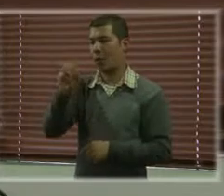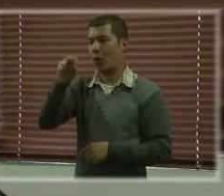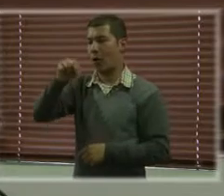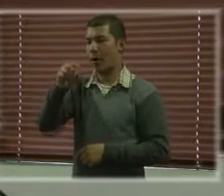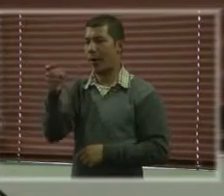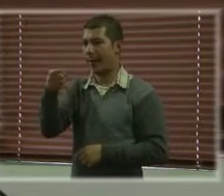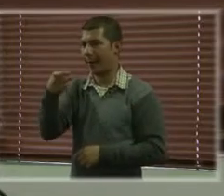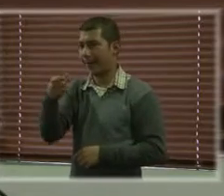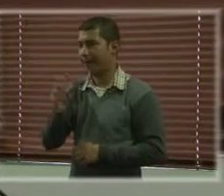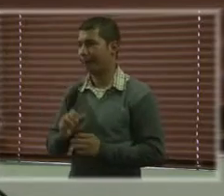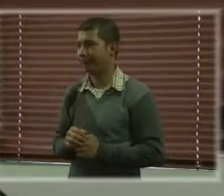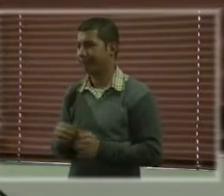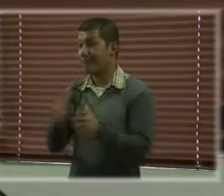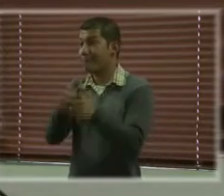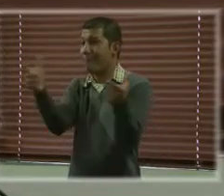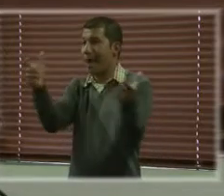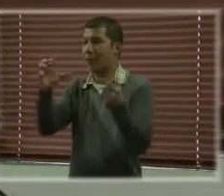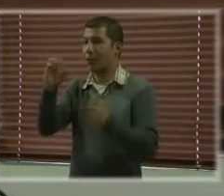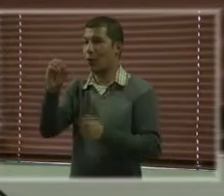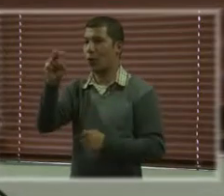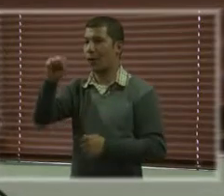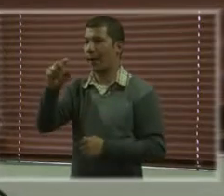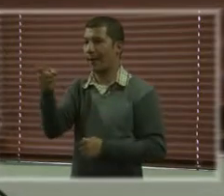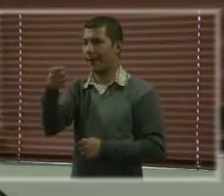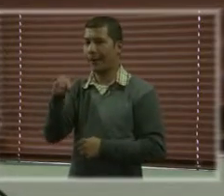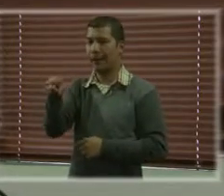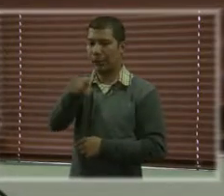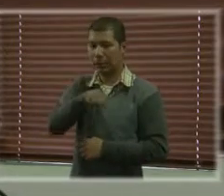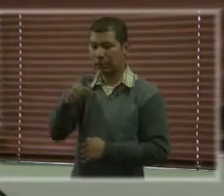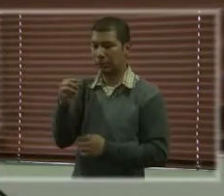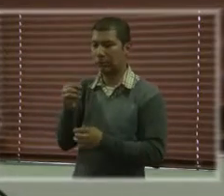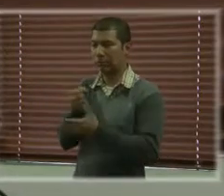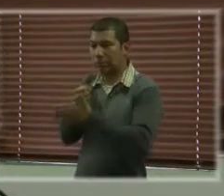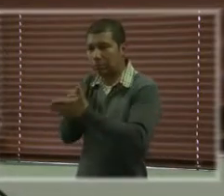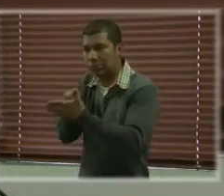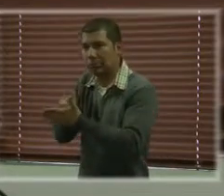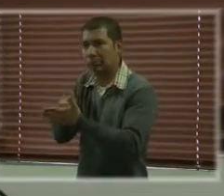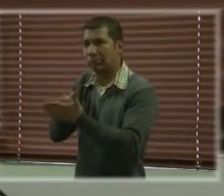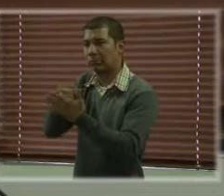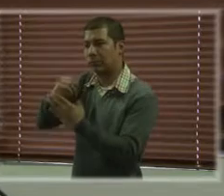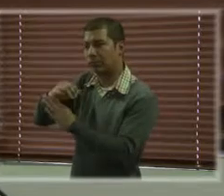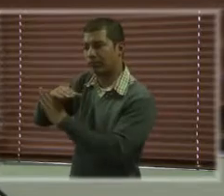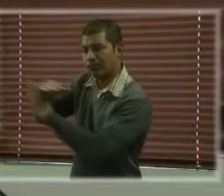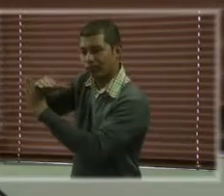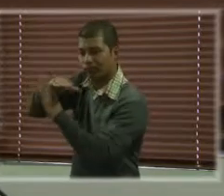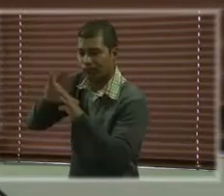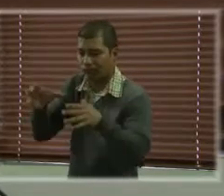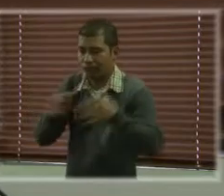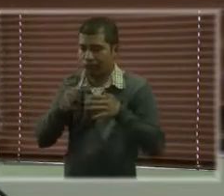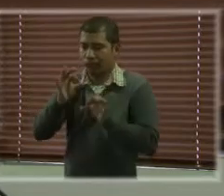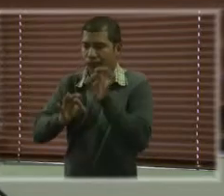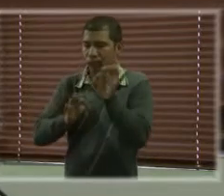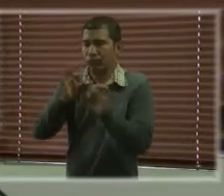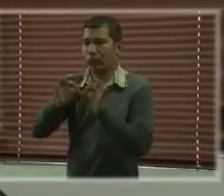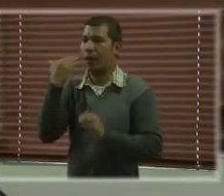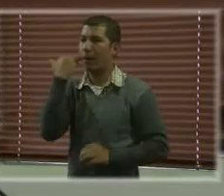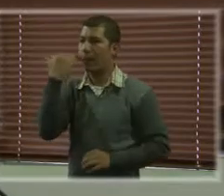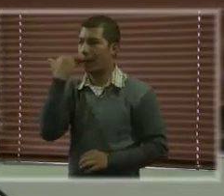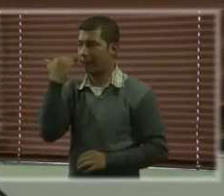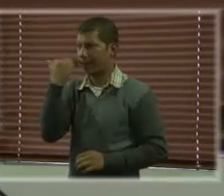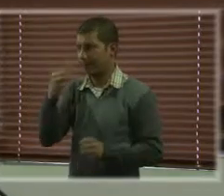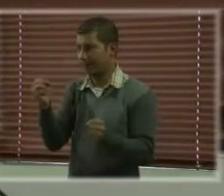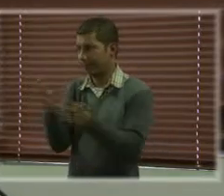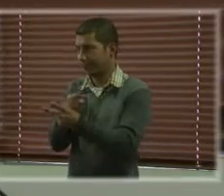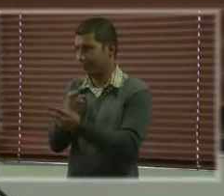trabajan en temas de violencia contra mujeres que por organizaciones de personas con discapacidad. Podría